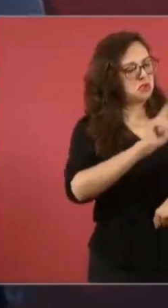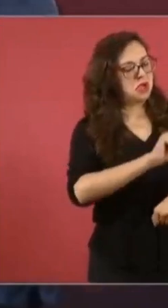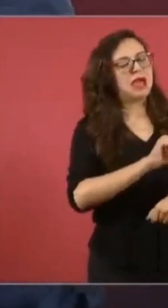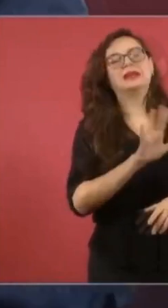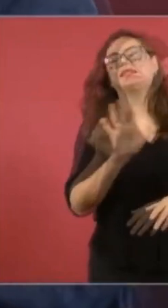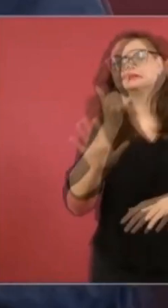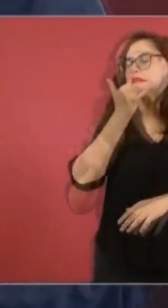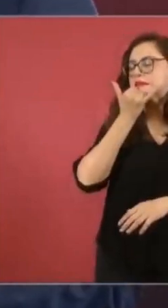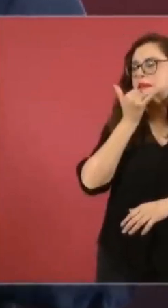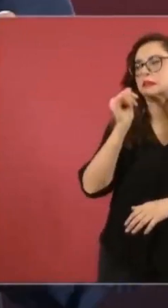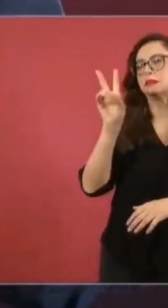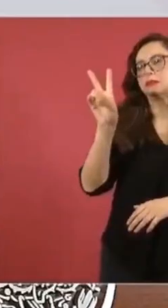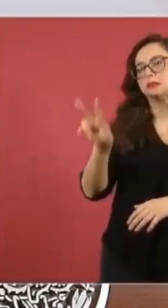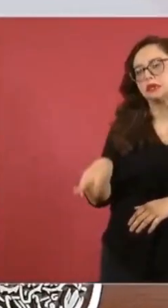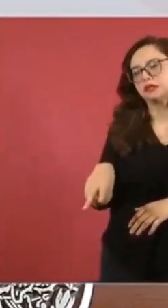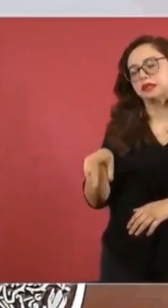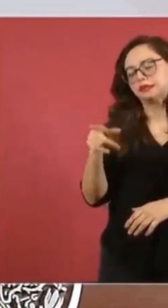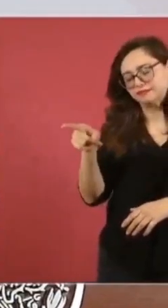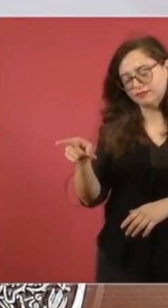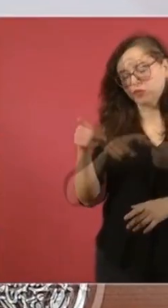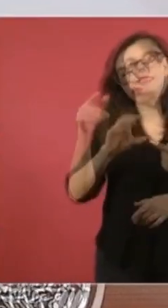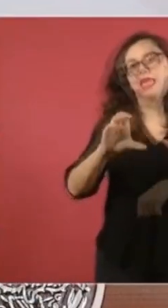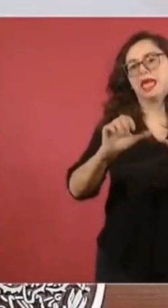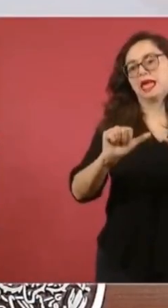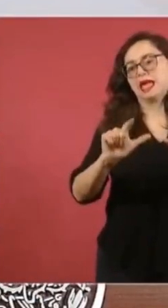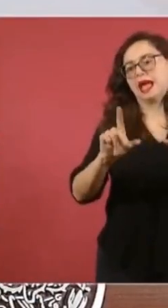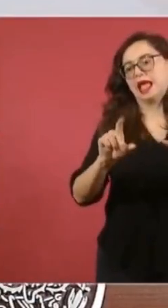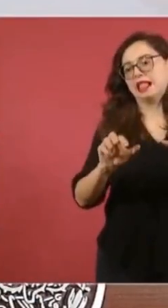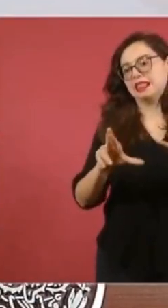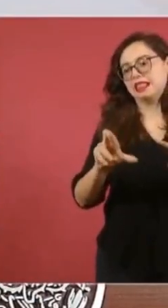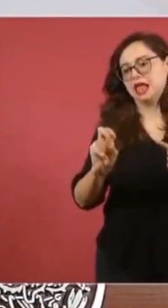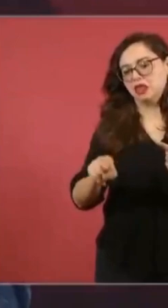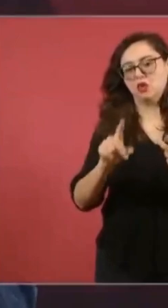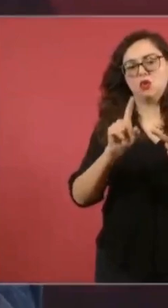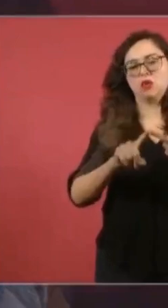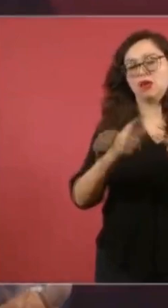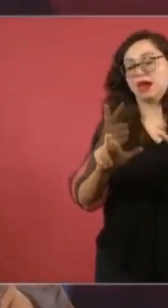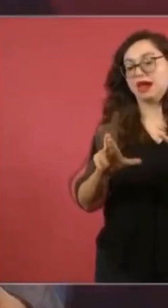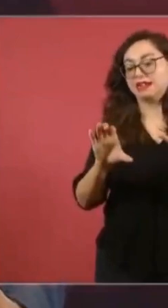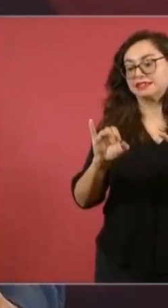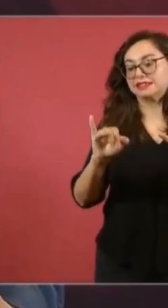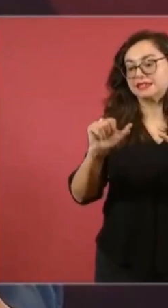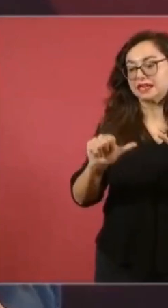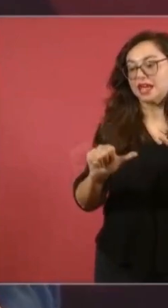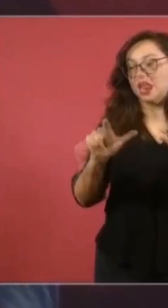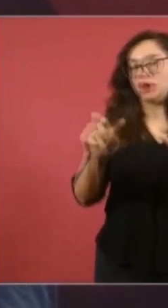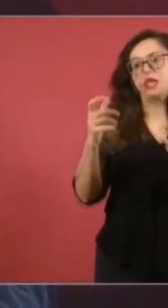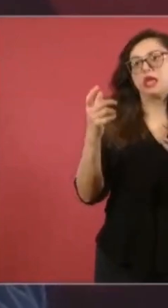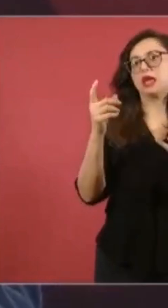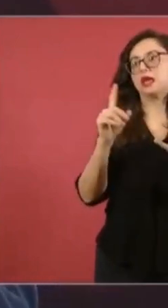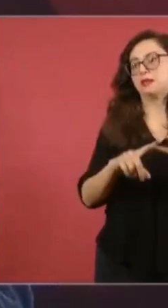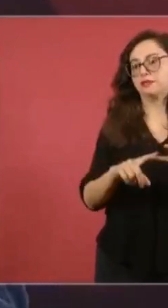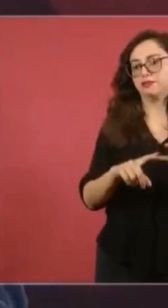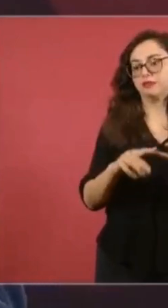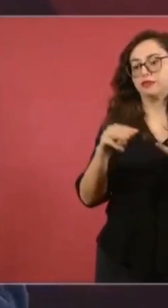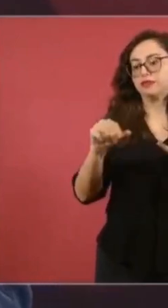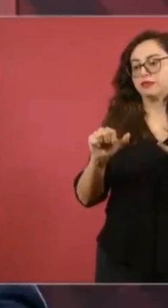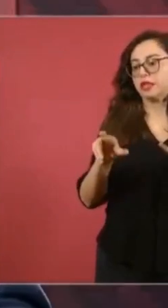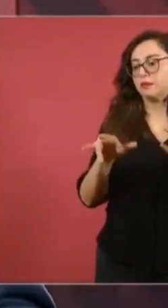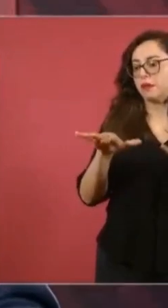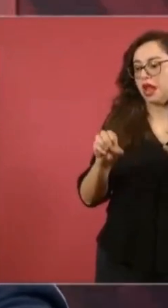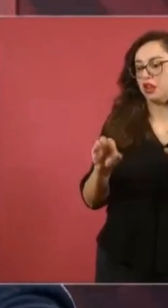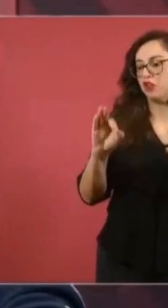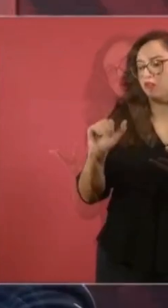amigo de Felipe Calderón, de García Luna, de Manlio Fabio